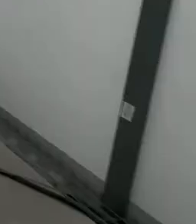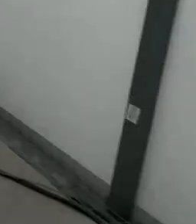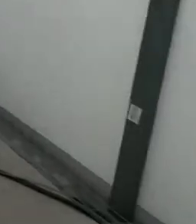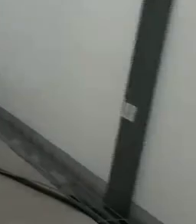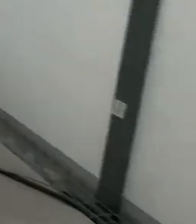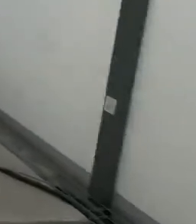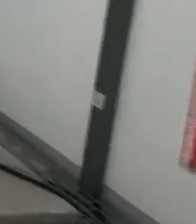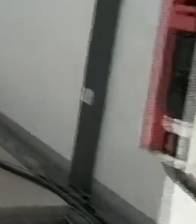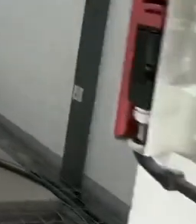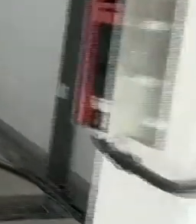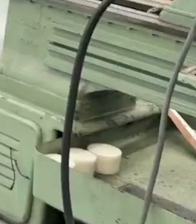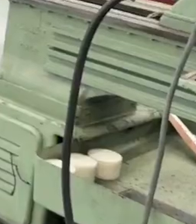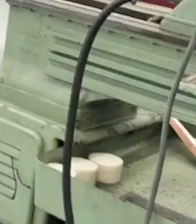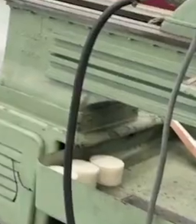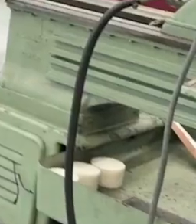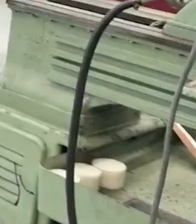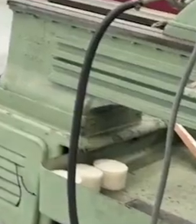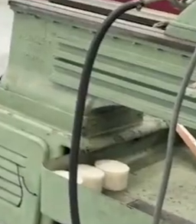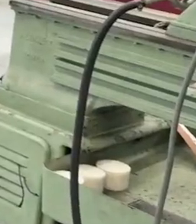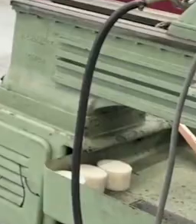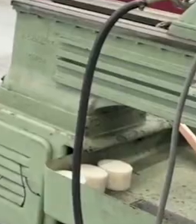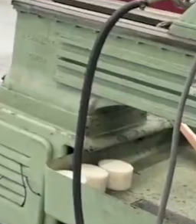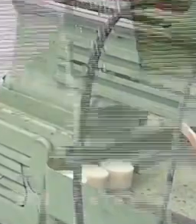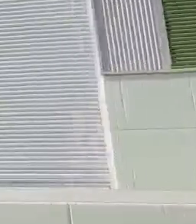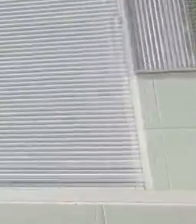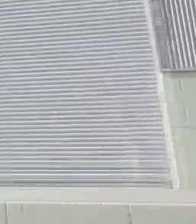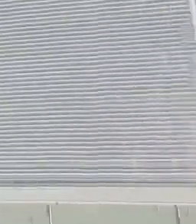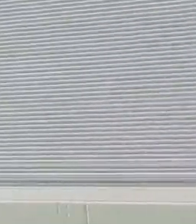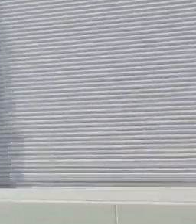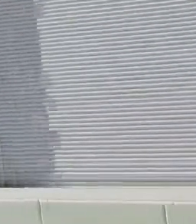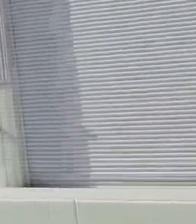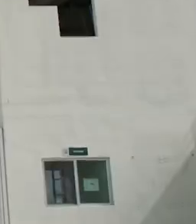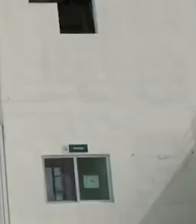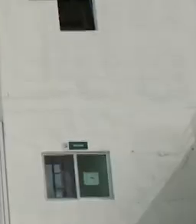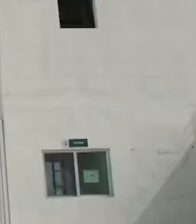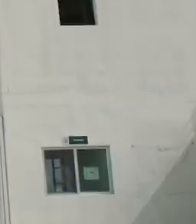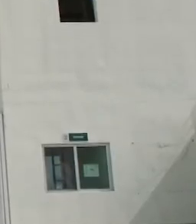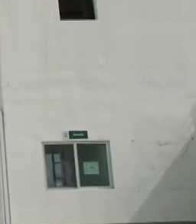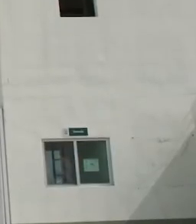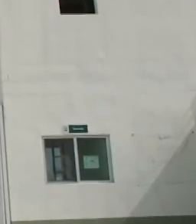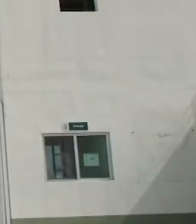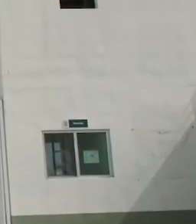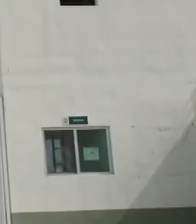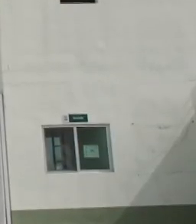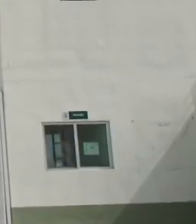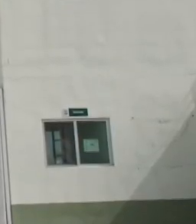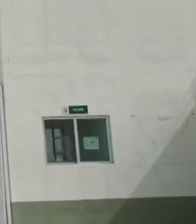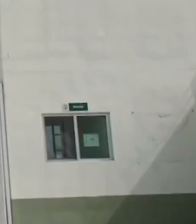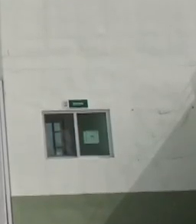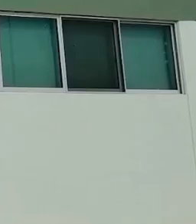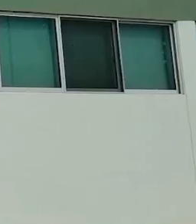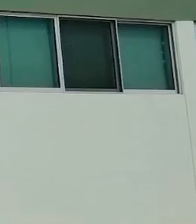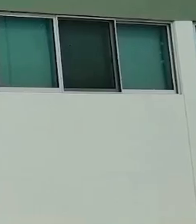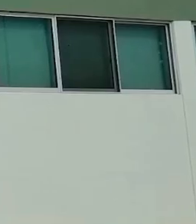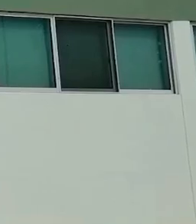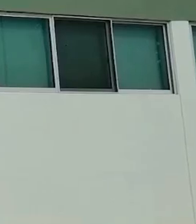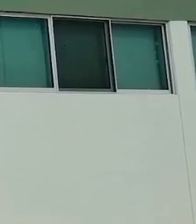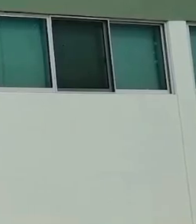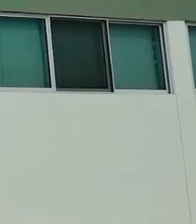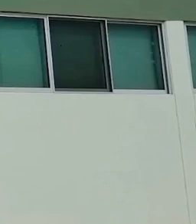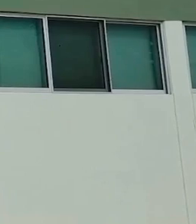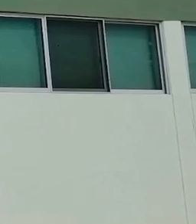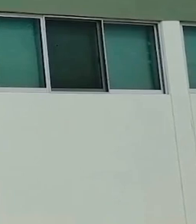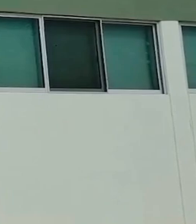e investigación tecnológica y de mantenimiento, cuatro almacenes generales, un batallón de servicios especiales, un edificio de